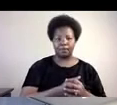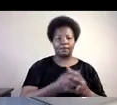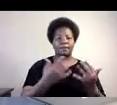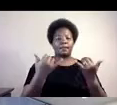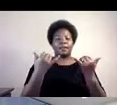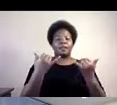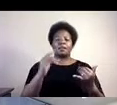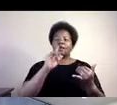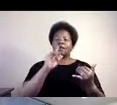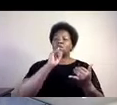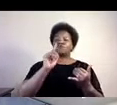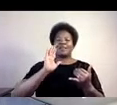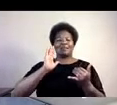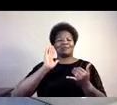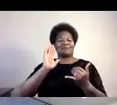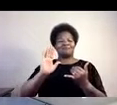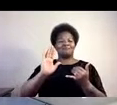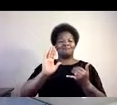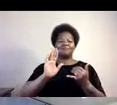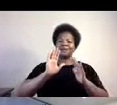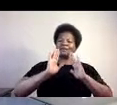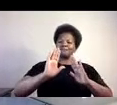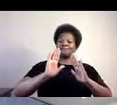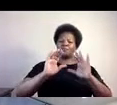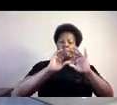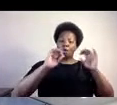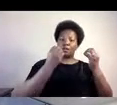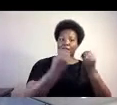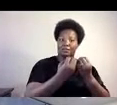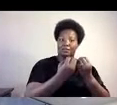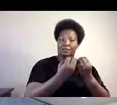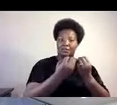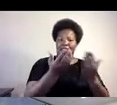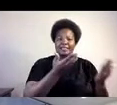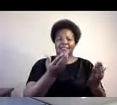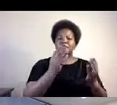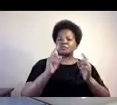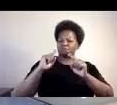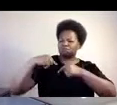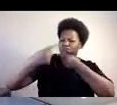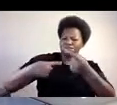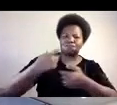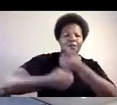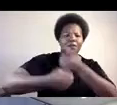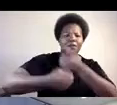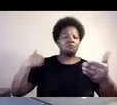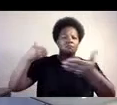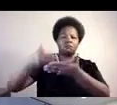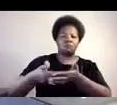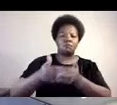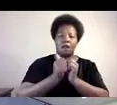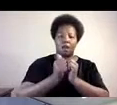Así que tradicionalmente los servicios que estamos hablando sobre la parte